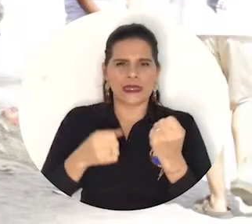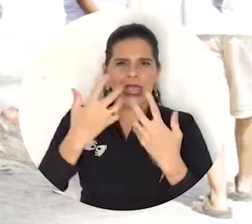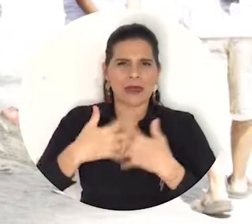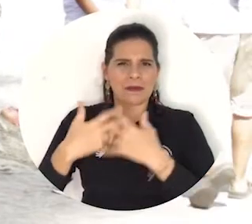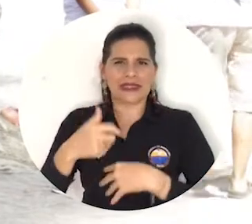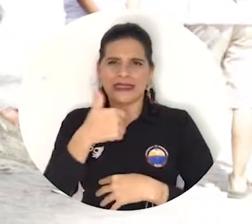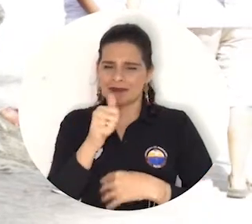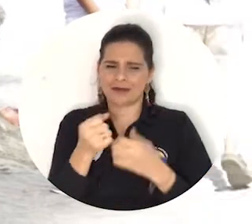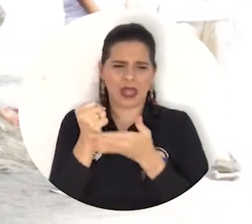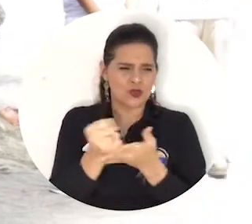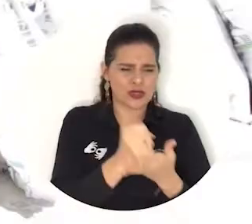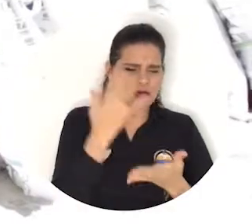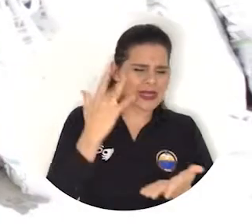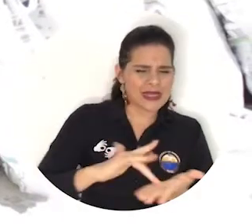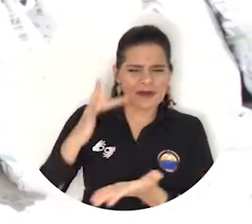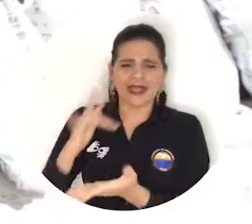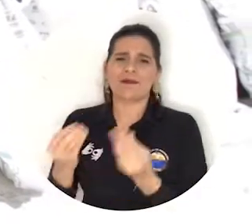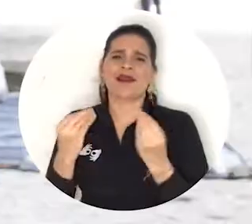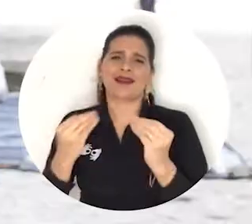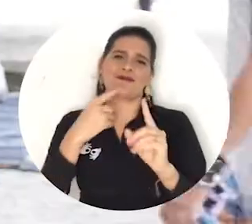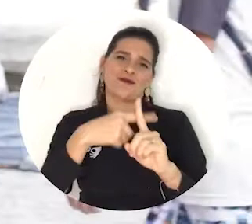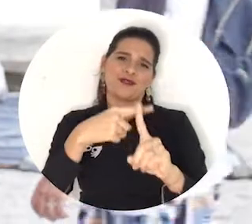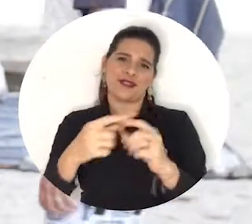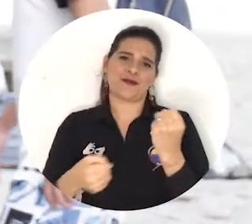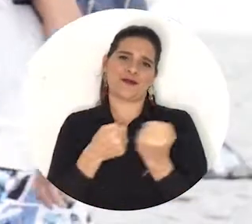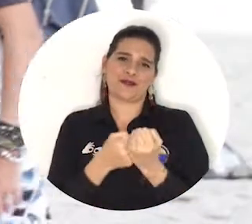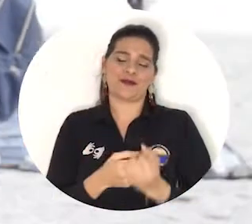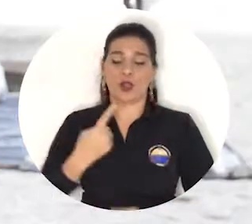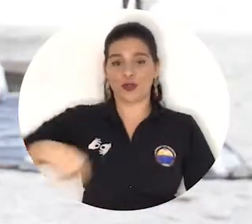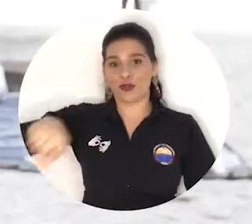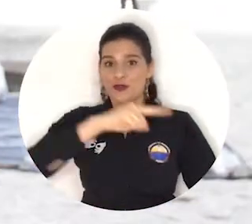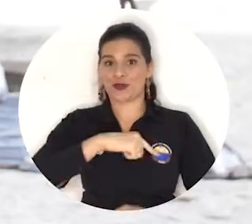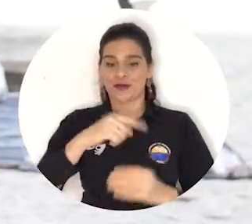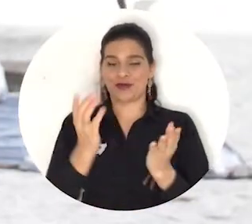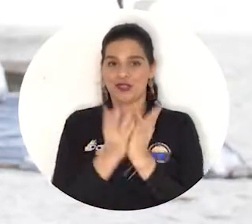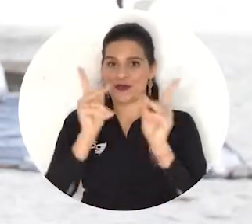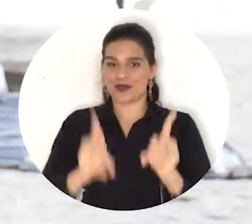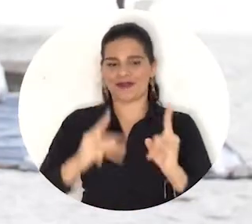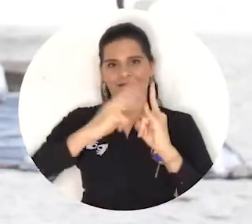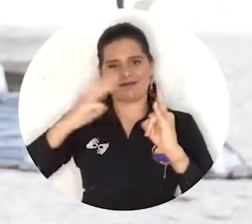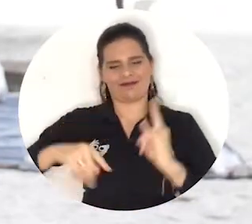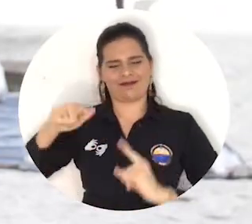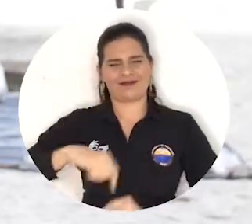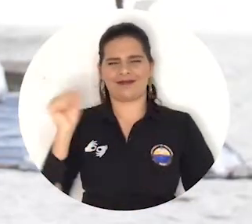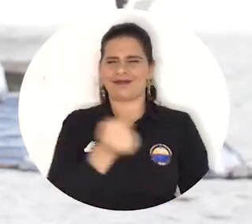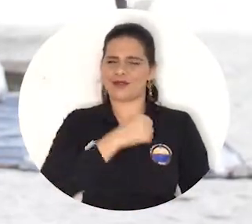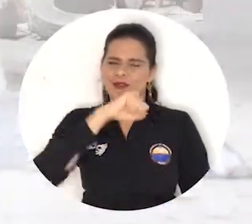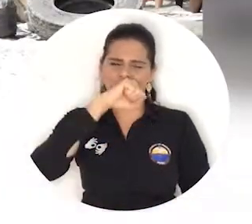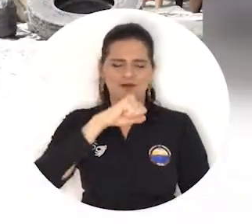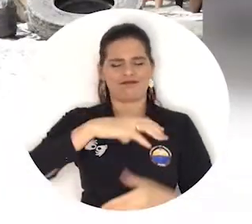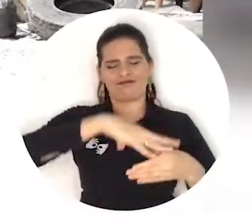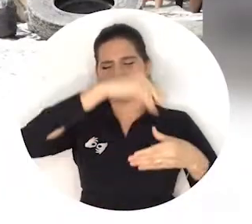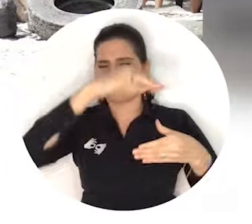motivación por impactar positivamente en el territorio Somos estudiantes de la Universidad de Magdalena es nuestra región, es nuestro departamento